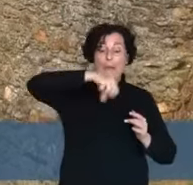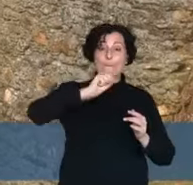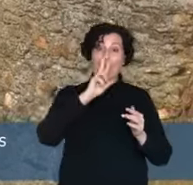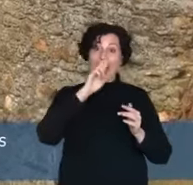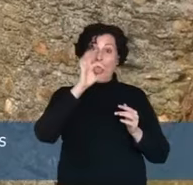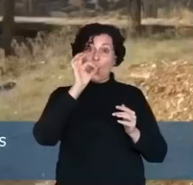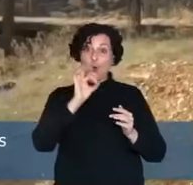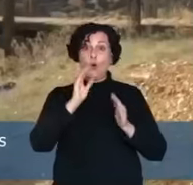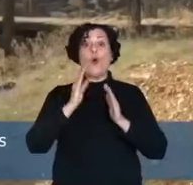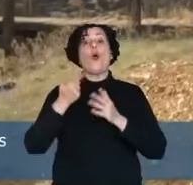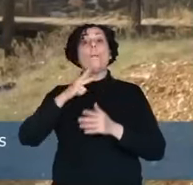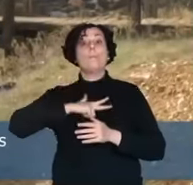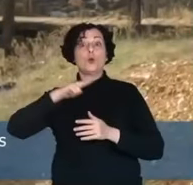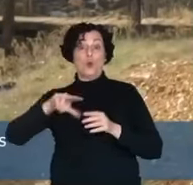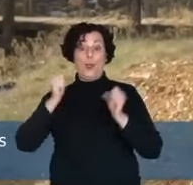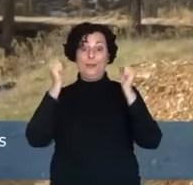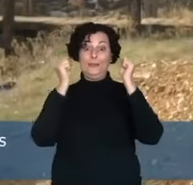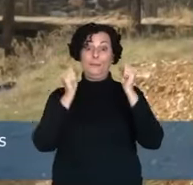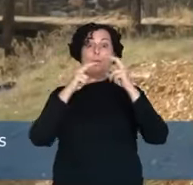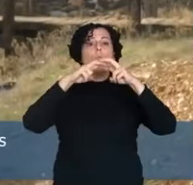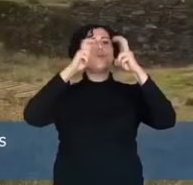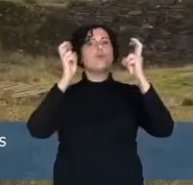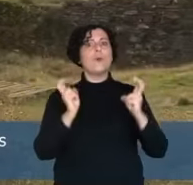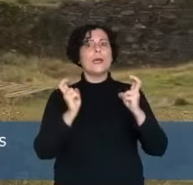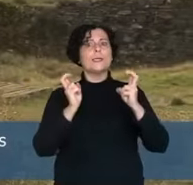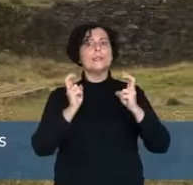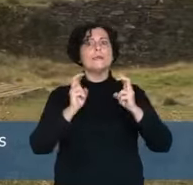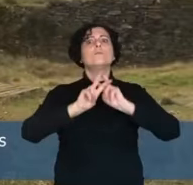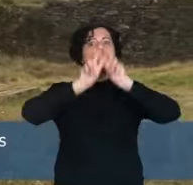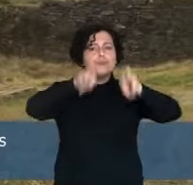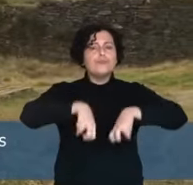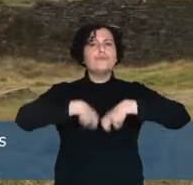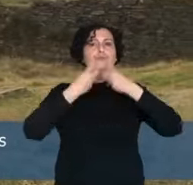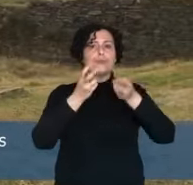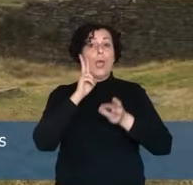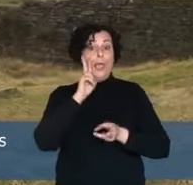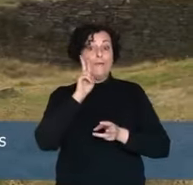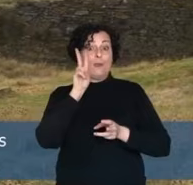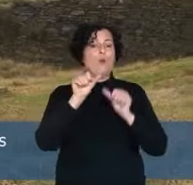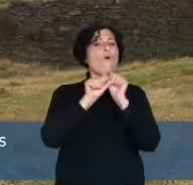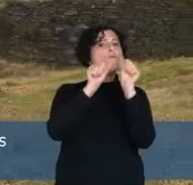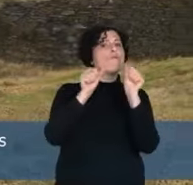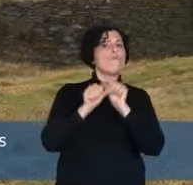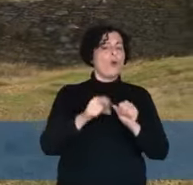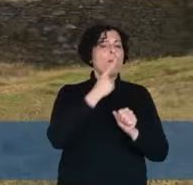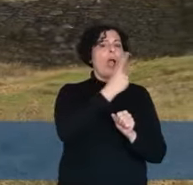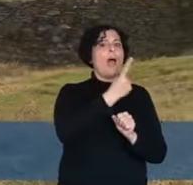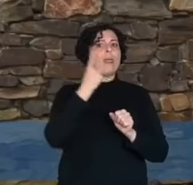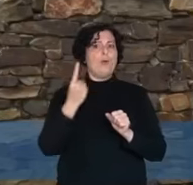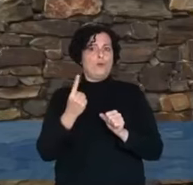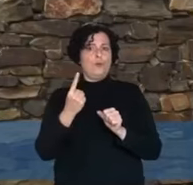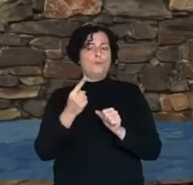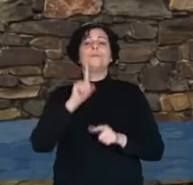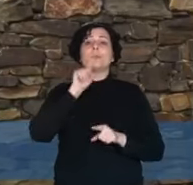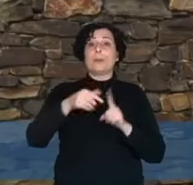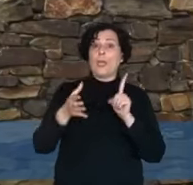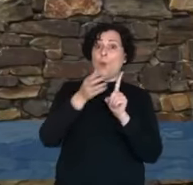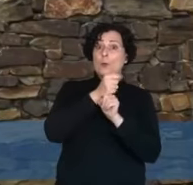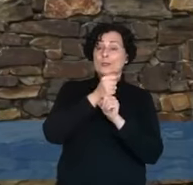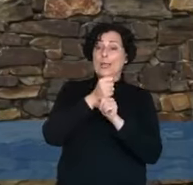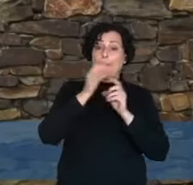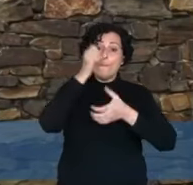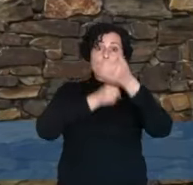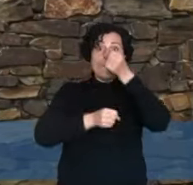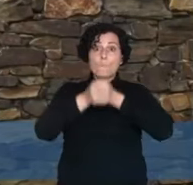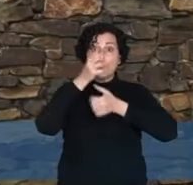puente que daba entrada a la fortaleza y podemos apreciar las plantas de ambos baluartes. También se encontraron un pozo